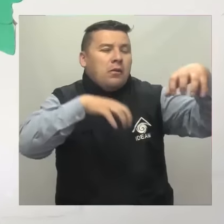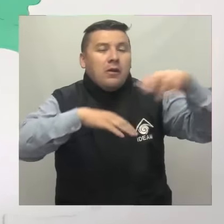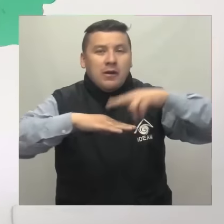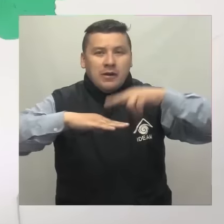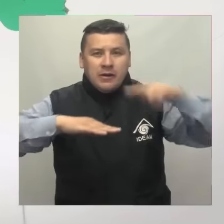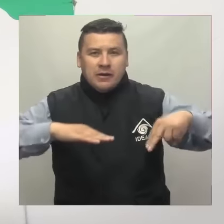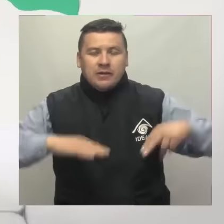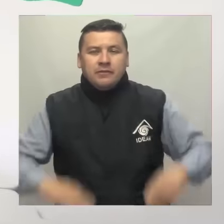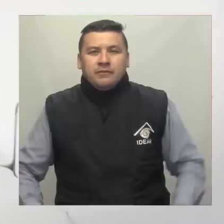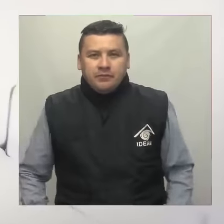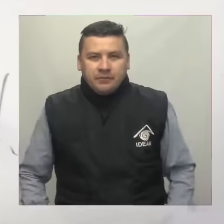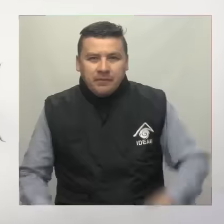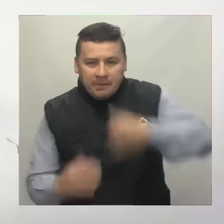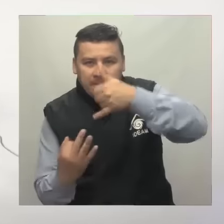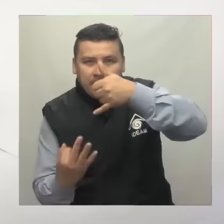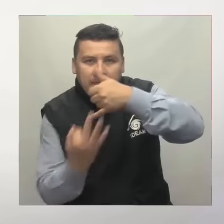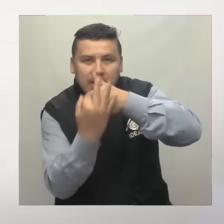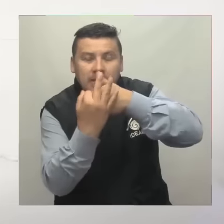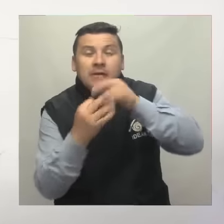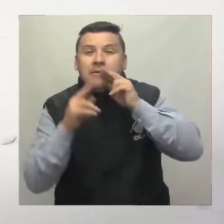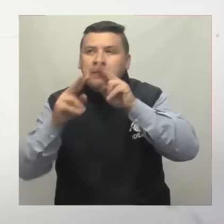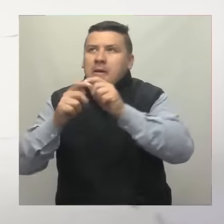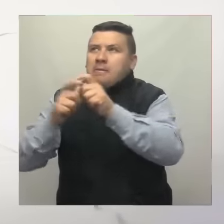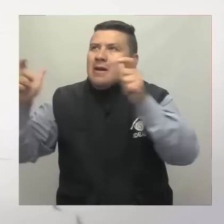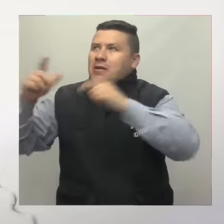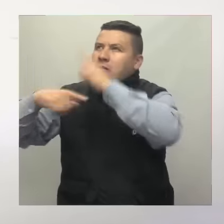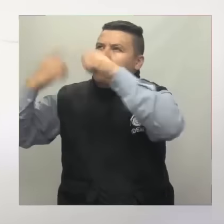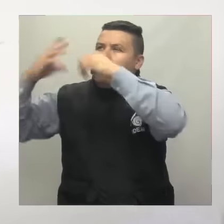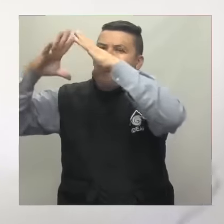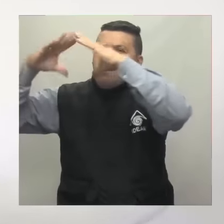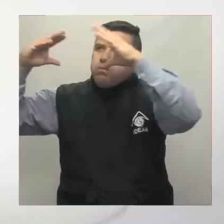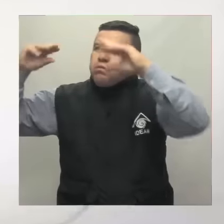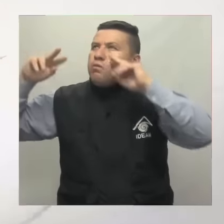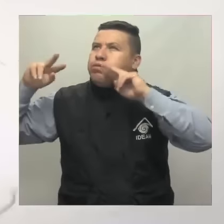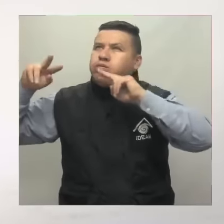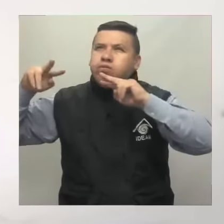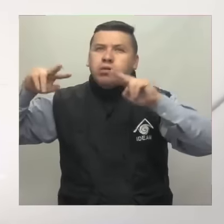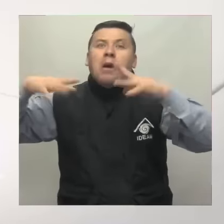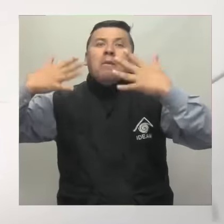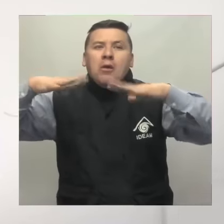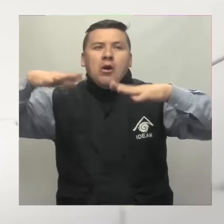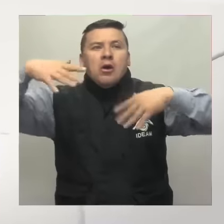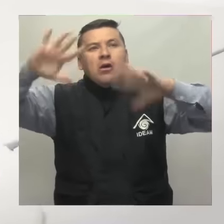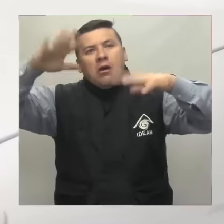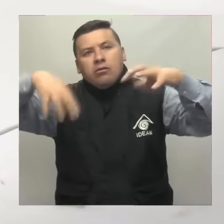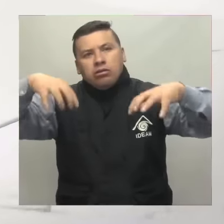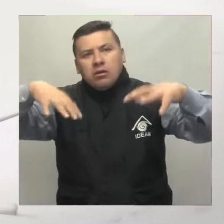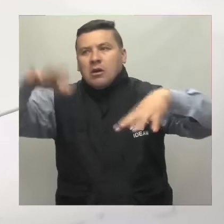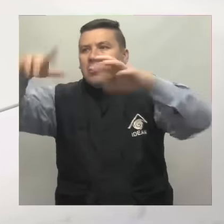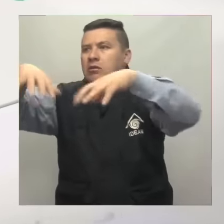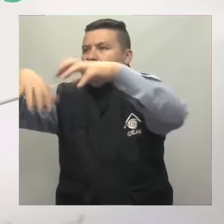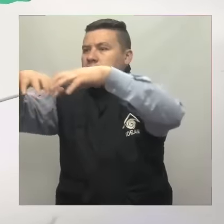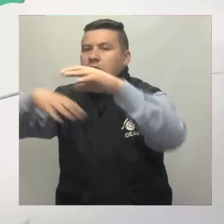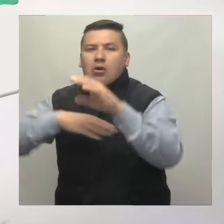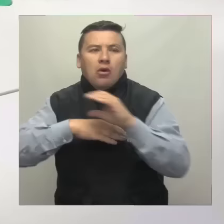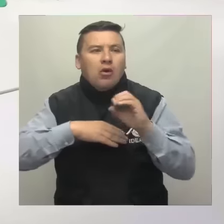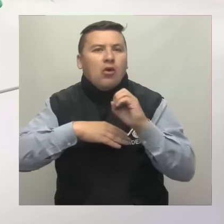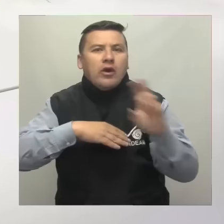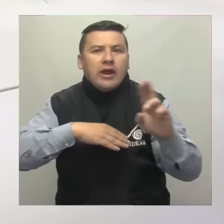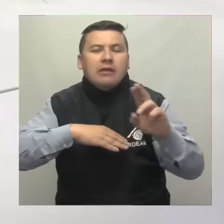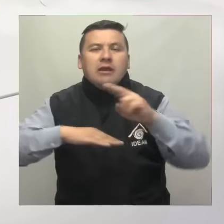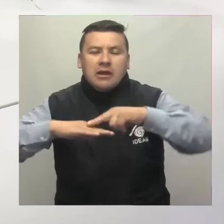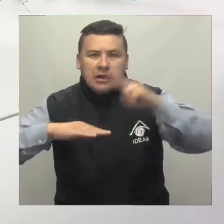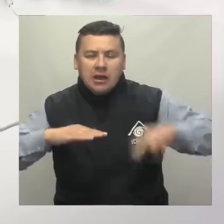En la zona andina se estima mayor nubosidad con probabilidad de lloviznas esporádicas en algunas zonas del oriente de Nariño,